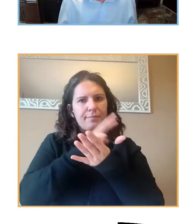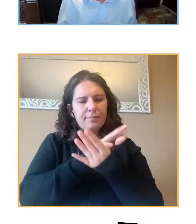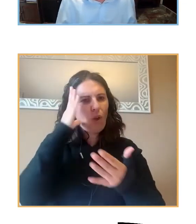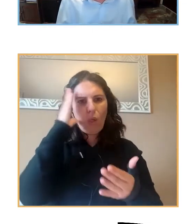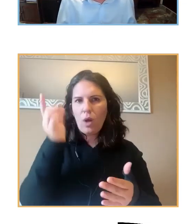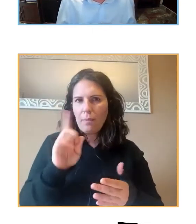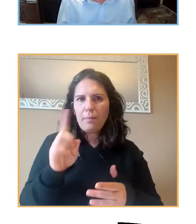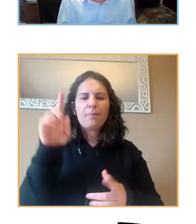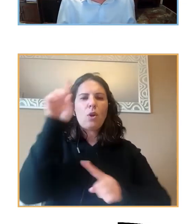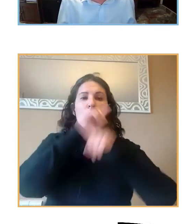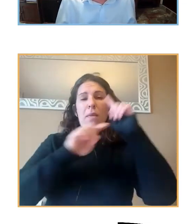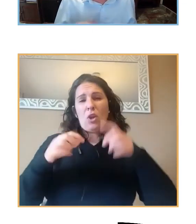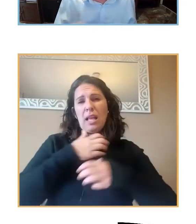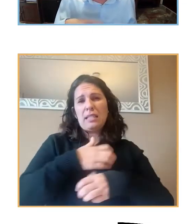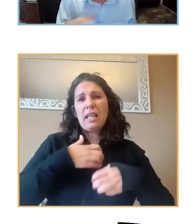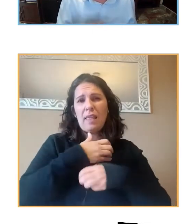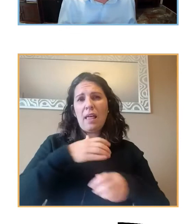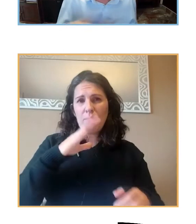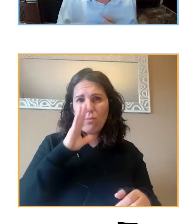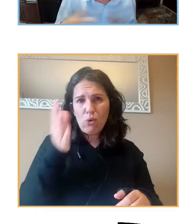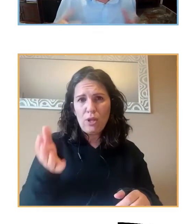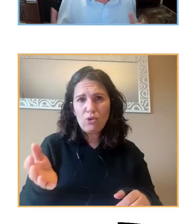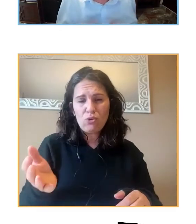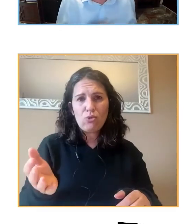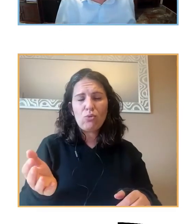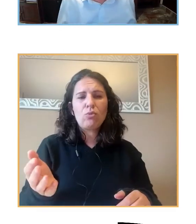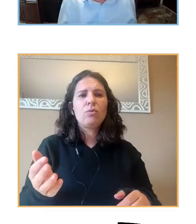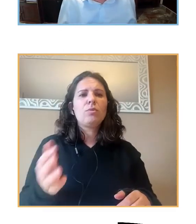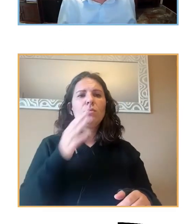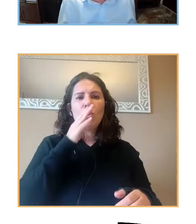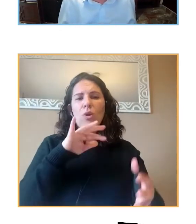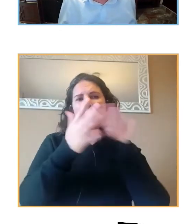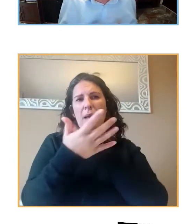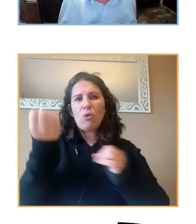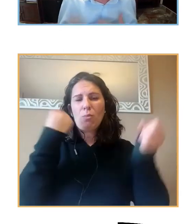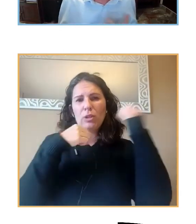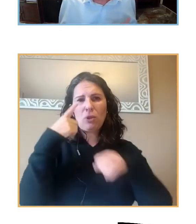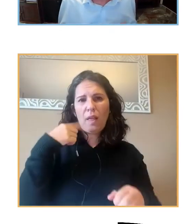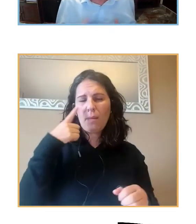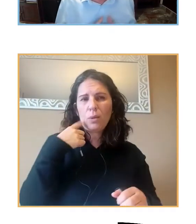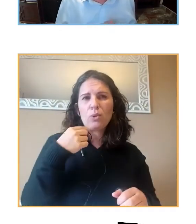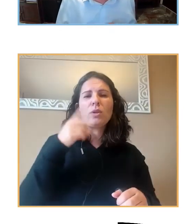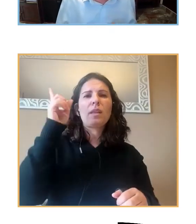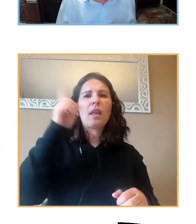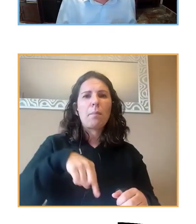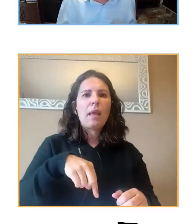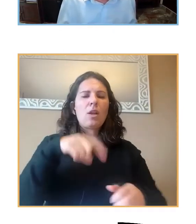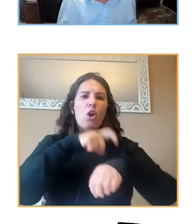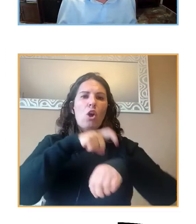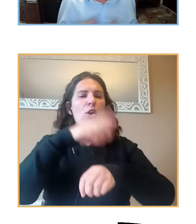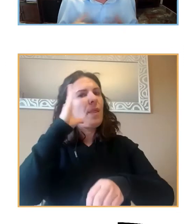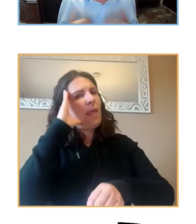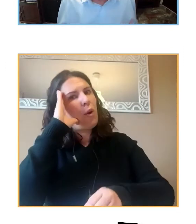que se produce con este tipo de cambios de comportamiento de hábitos, también cambios en el horario del sueño,